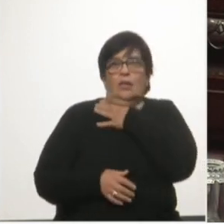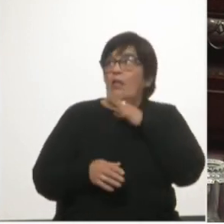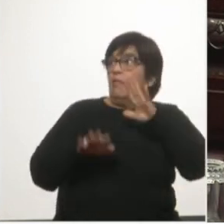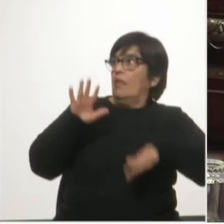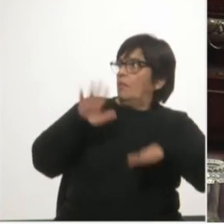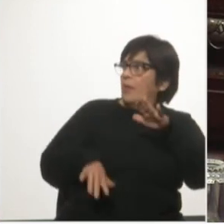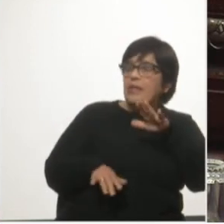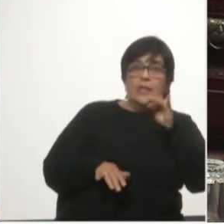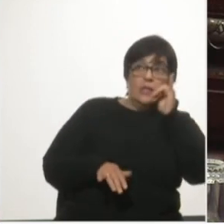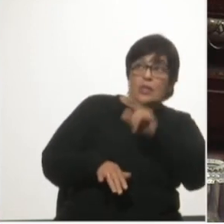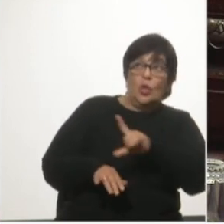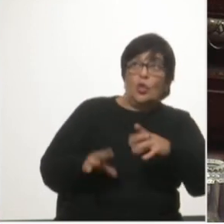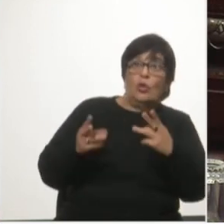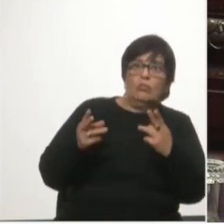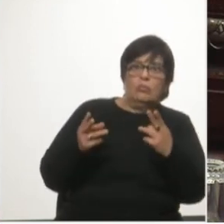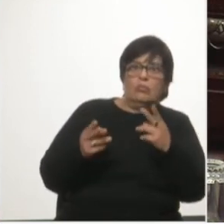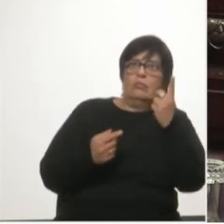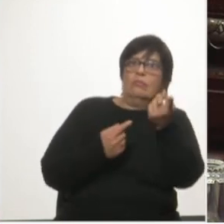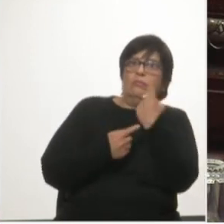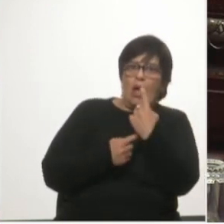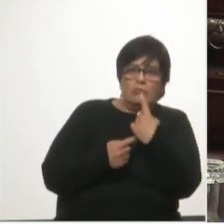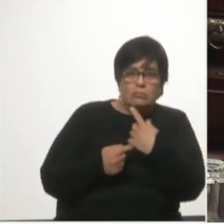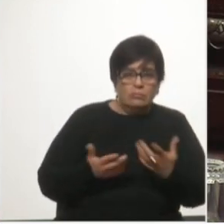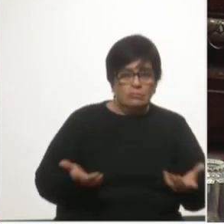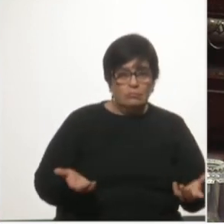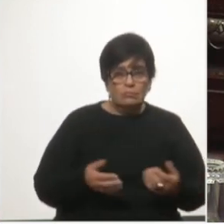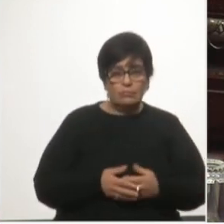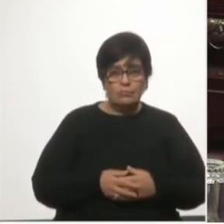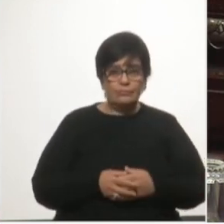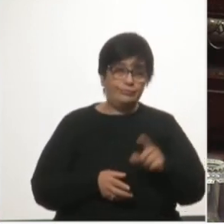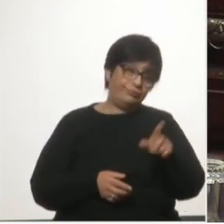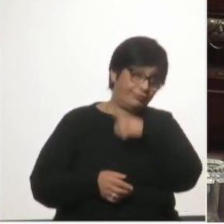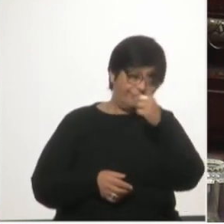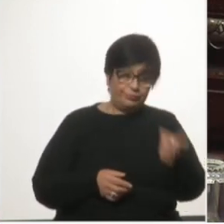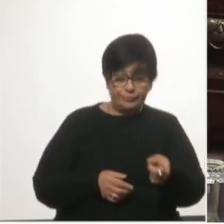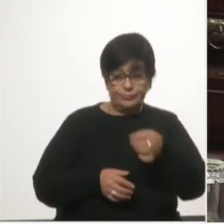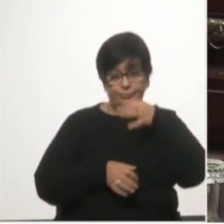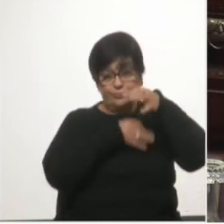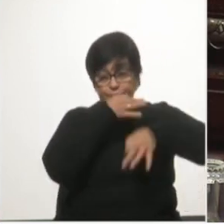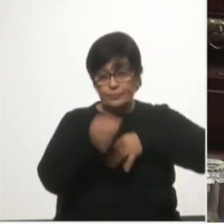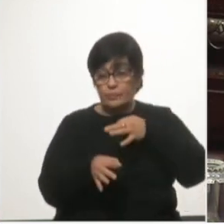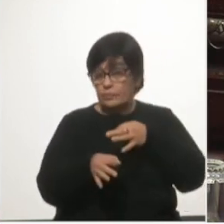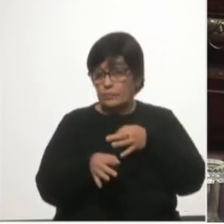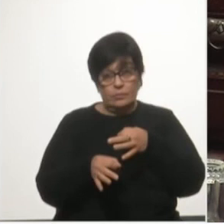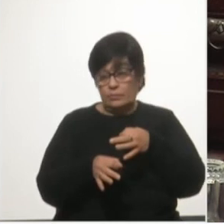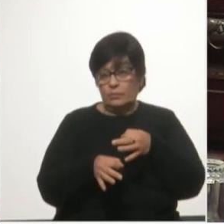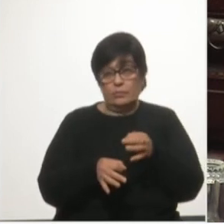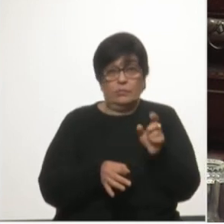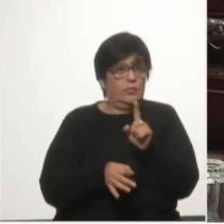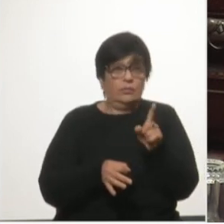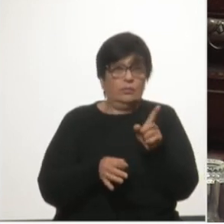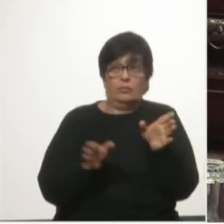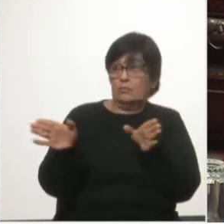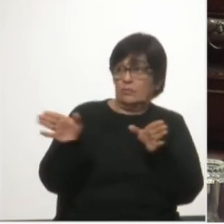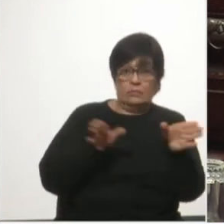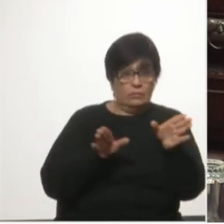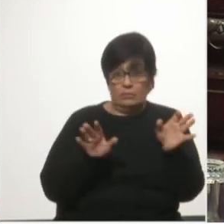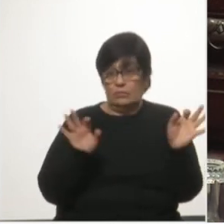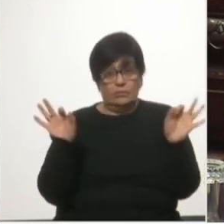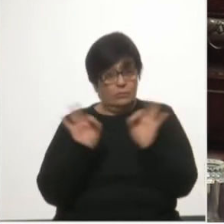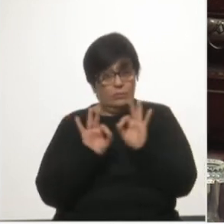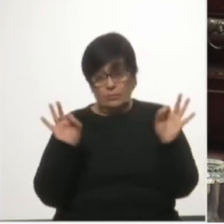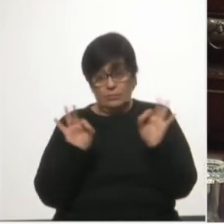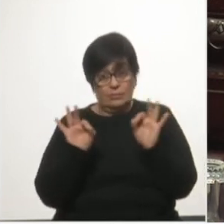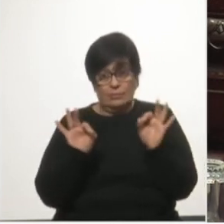lo que quiera hacer o no esa terminal. Otro declaró no vamos por ninguno se refería